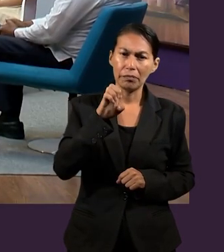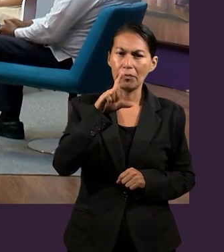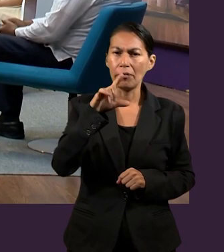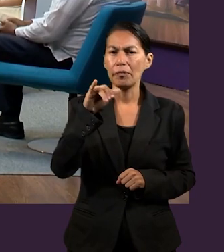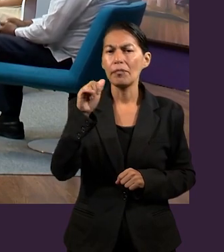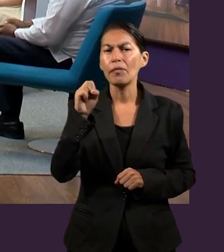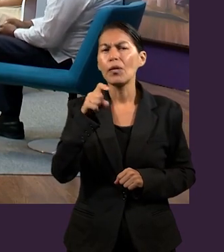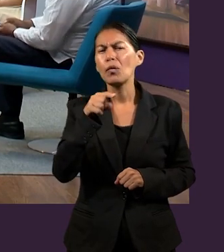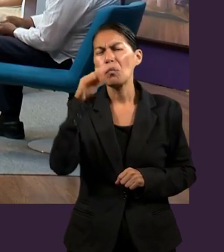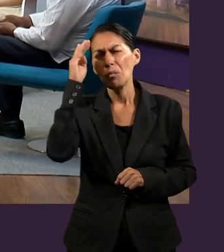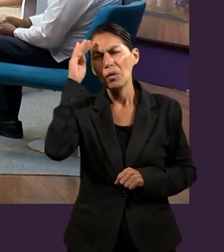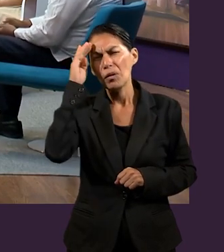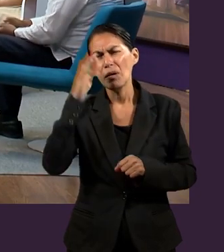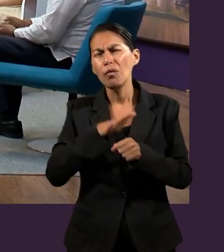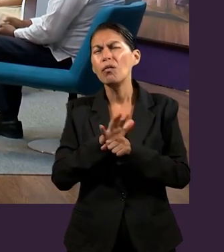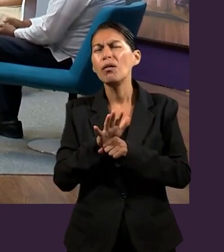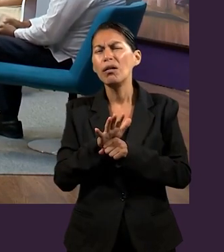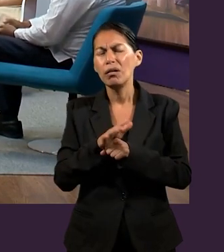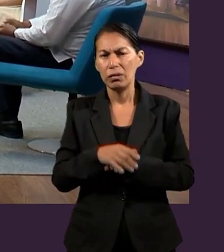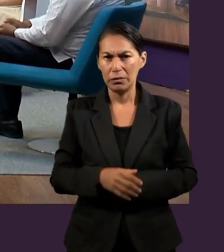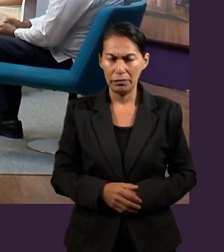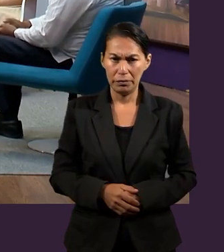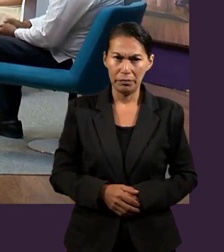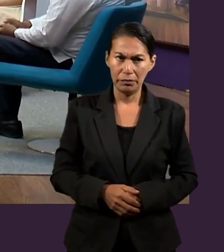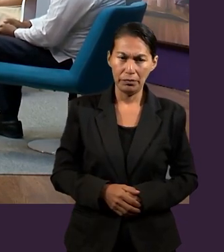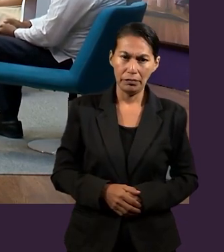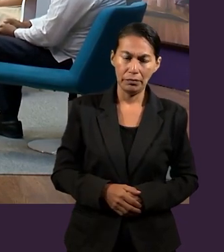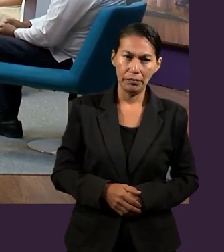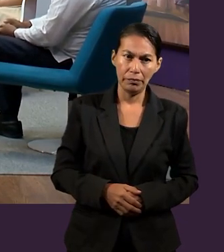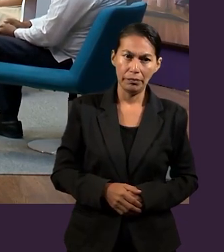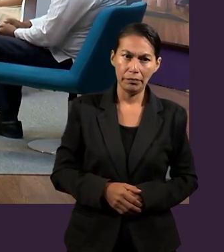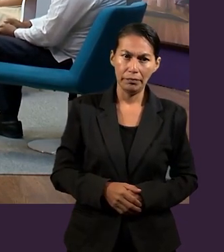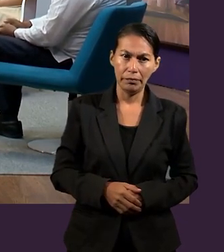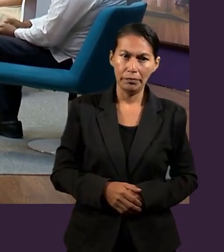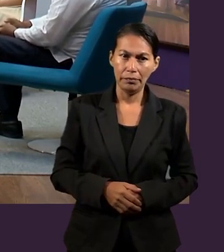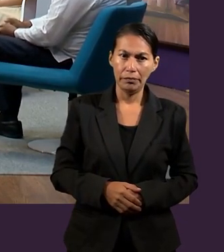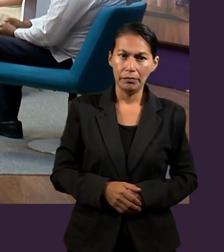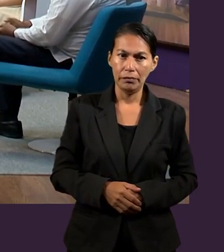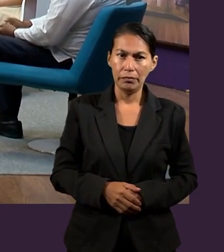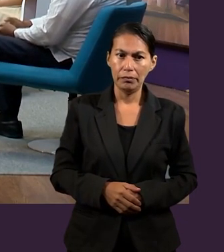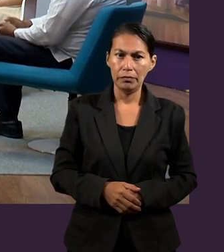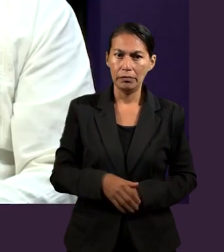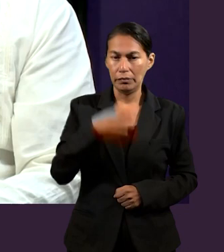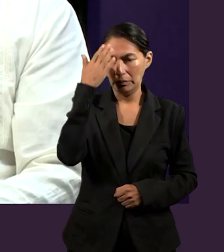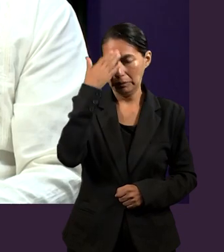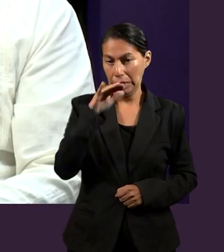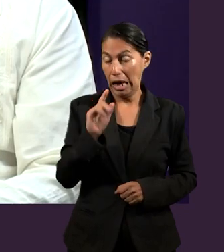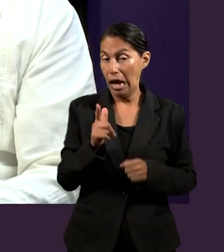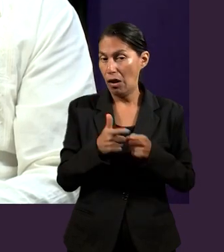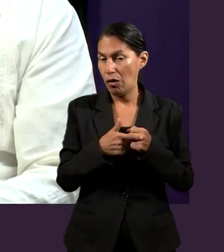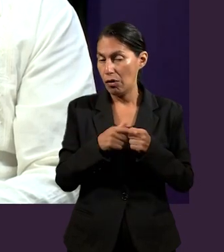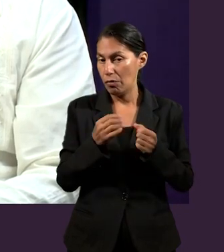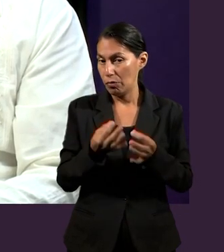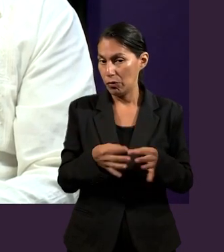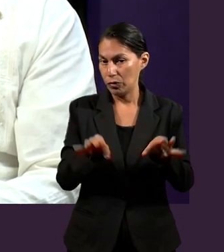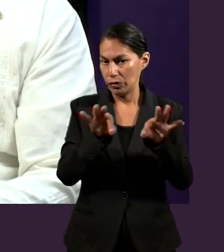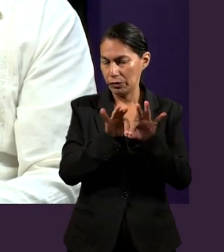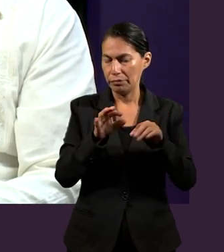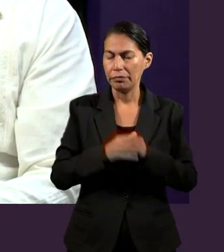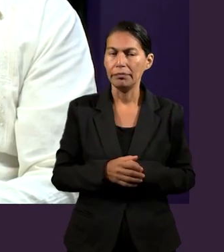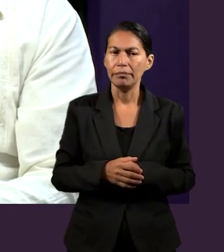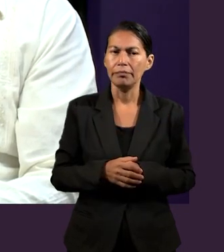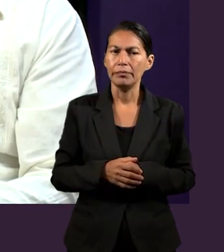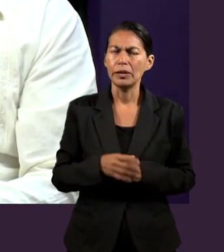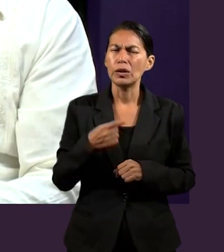Elías, ¿qué te parece esta ilustración de algo más grande, más grandioso? ¿Sabe que hay una parte